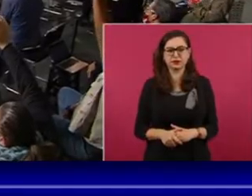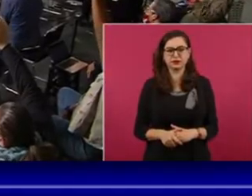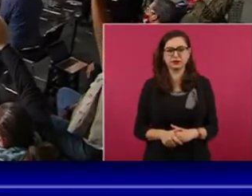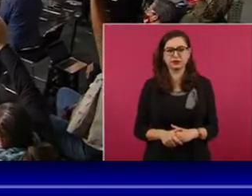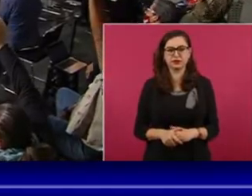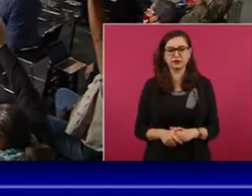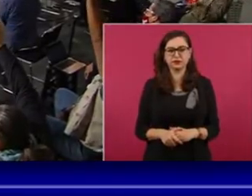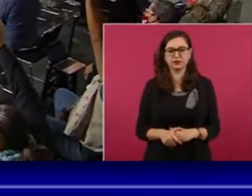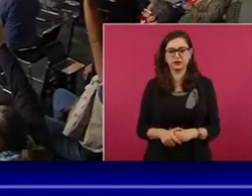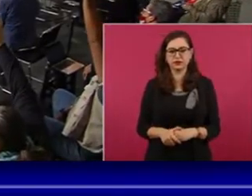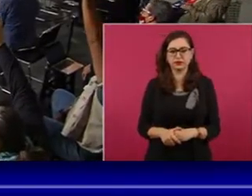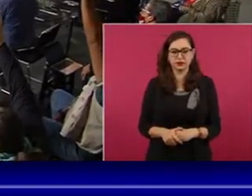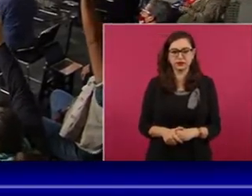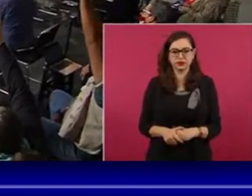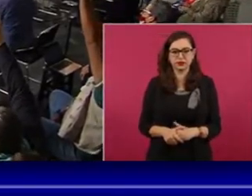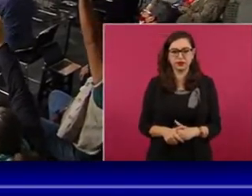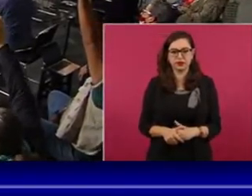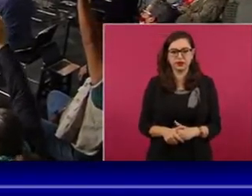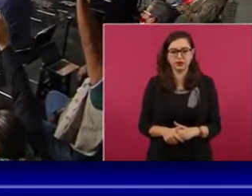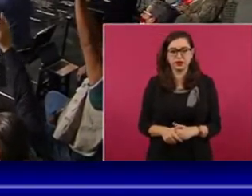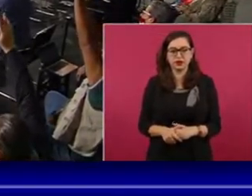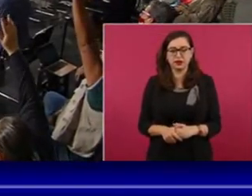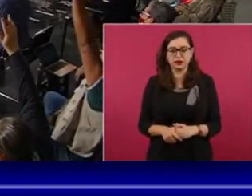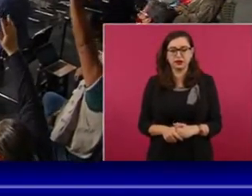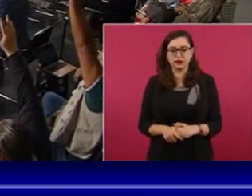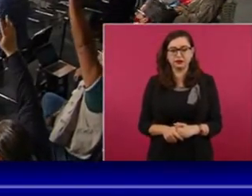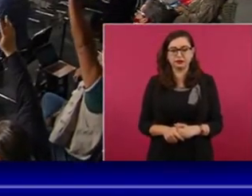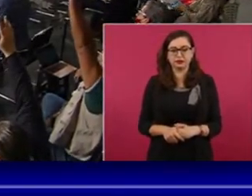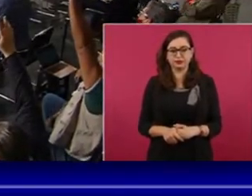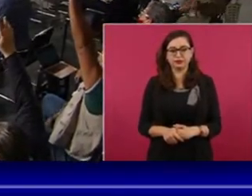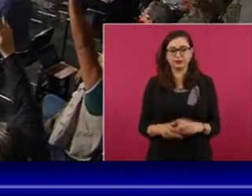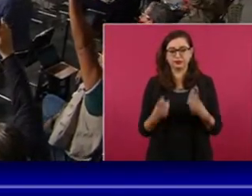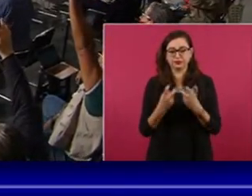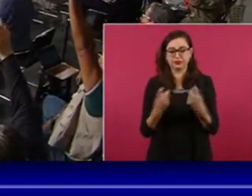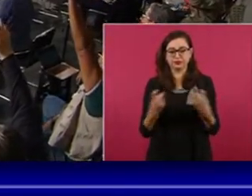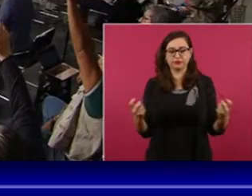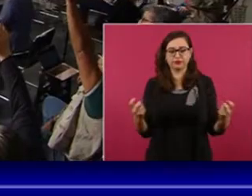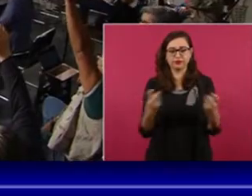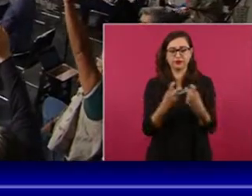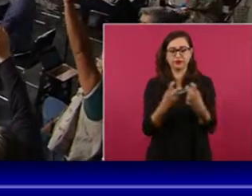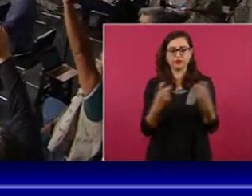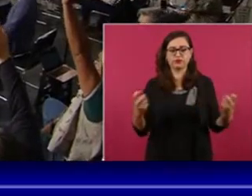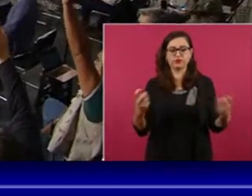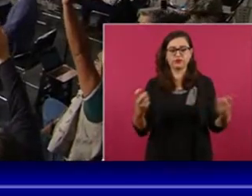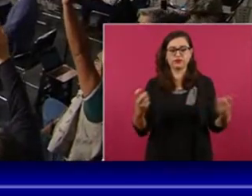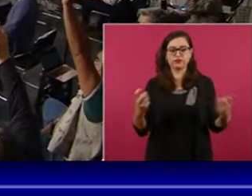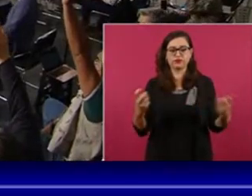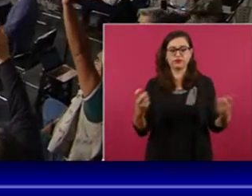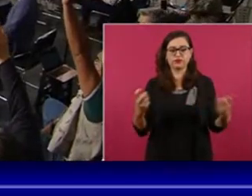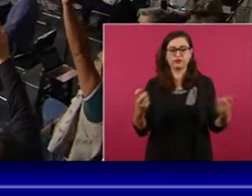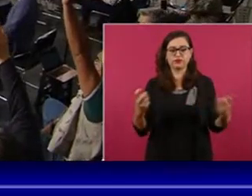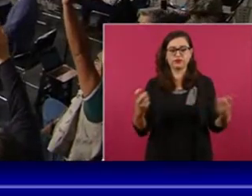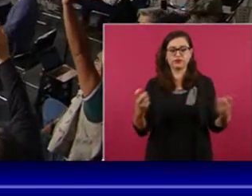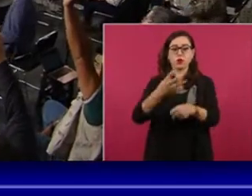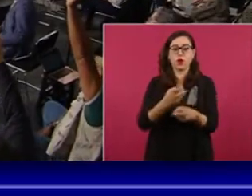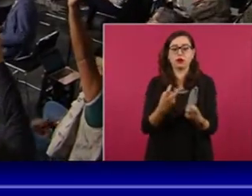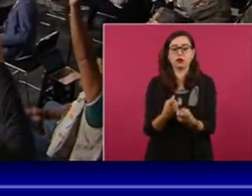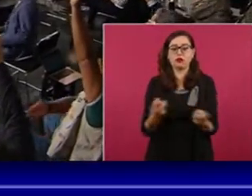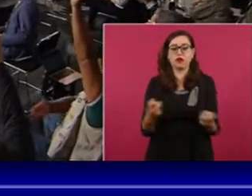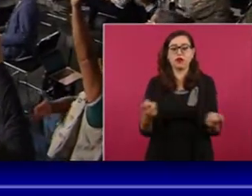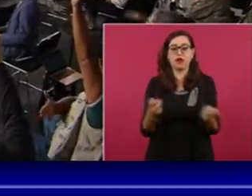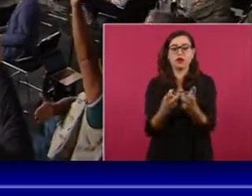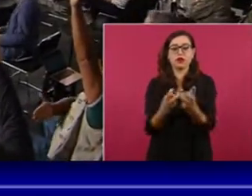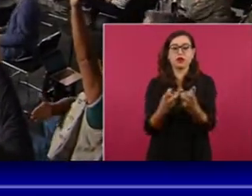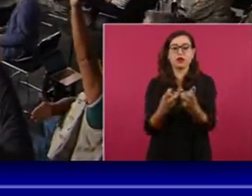siguen, les va a tocar pues resolver este tipo de problemática con las pensiones. Así que, bueno, pues muchísimas gracias